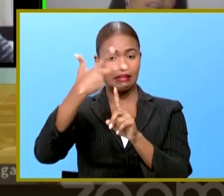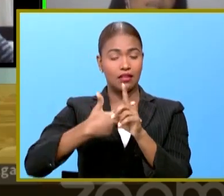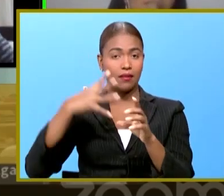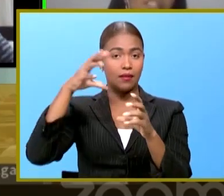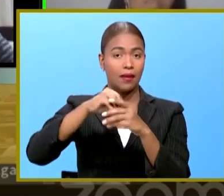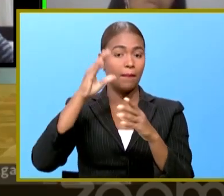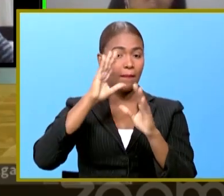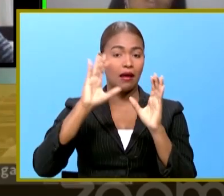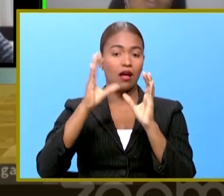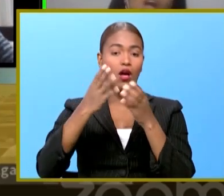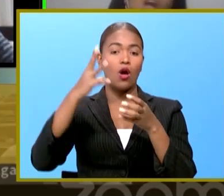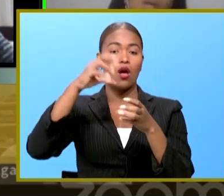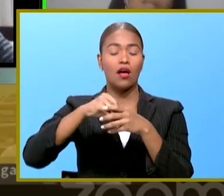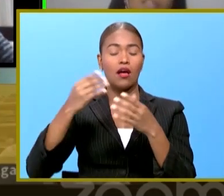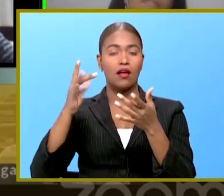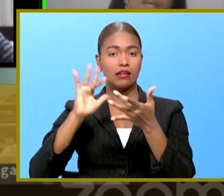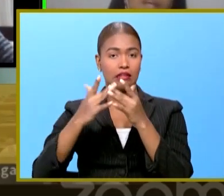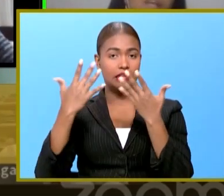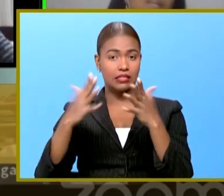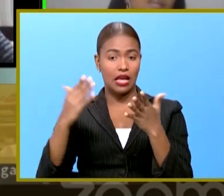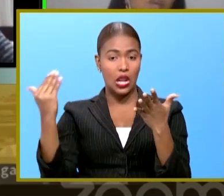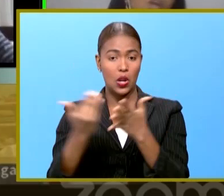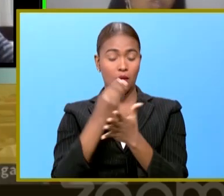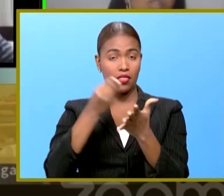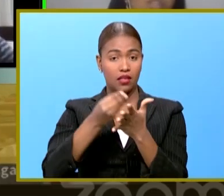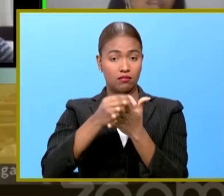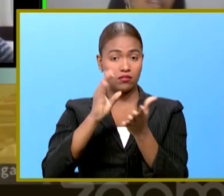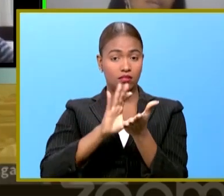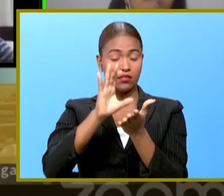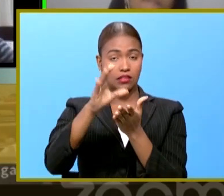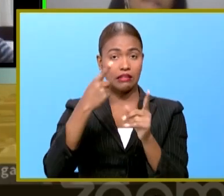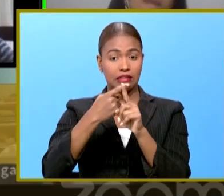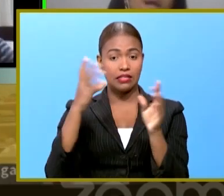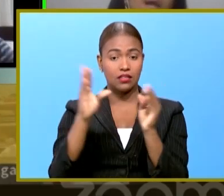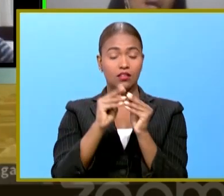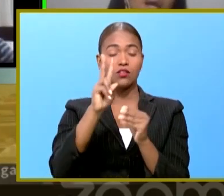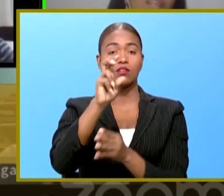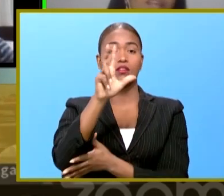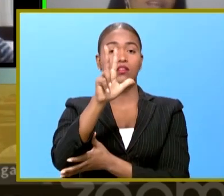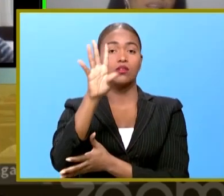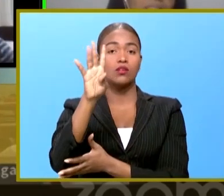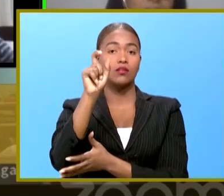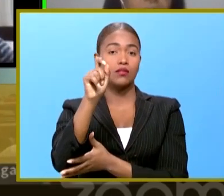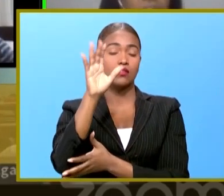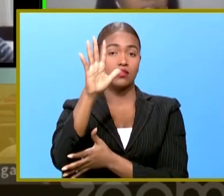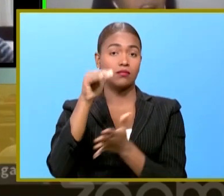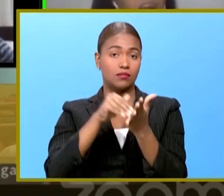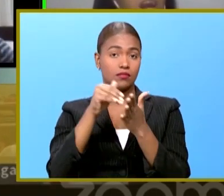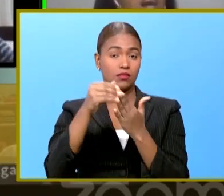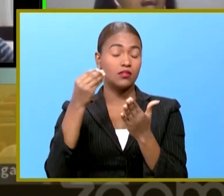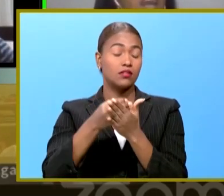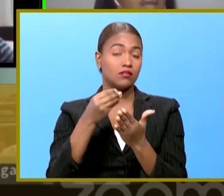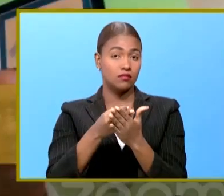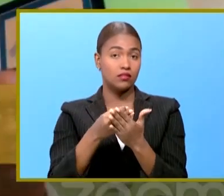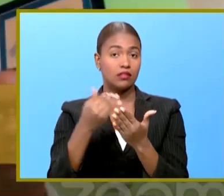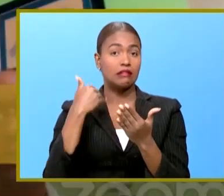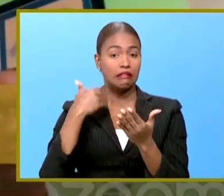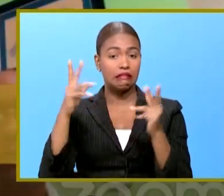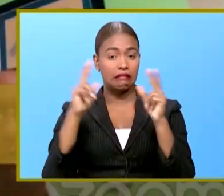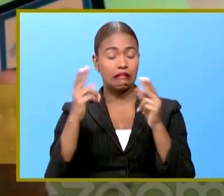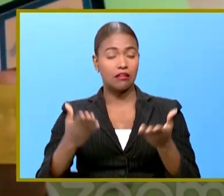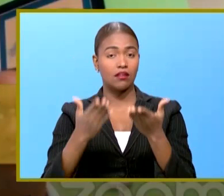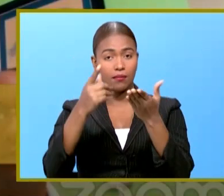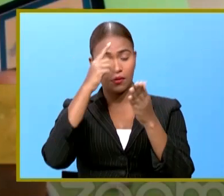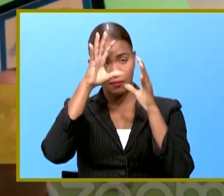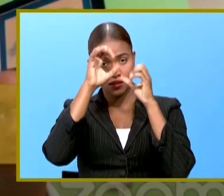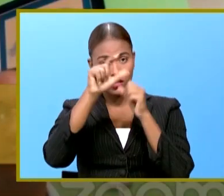cursarán de manera virtual ya que con el nuevo presupuesto de 234.5 millones de pesos dispuesto